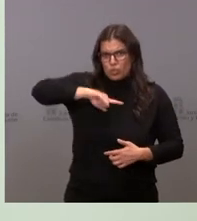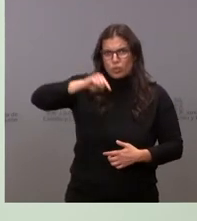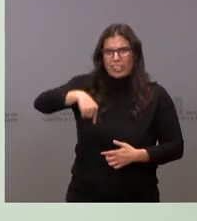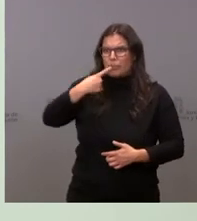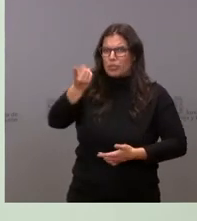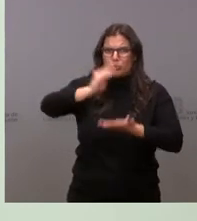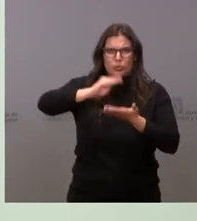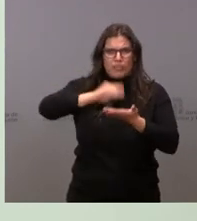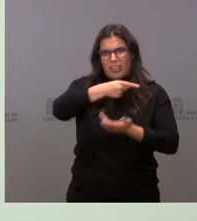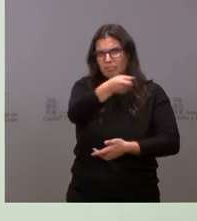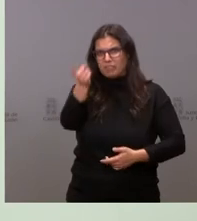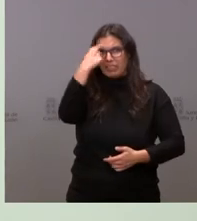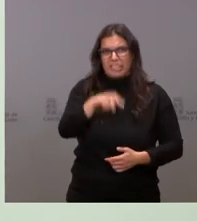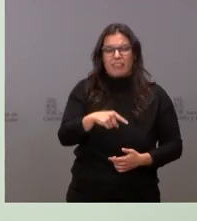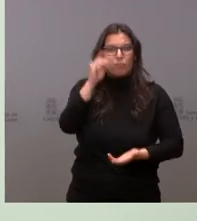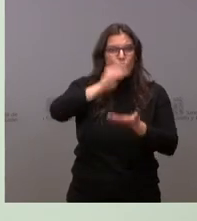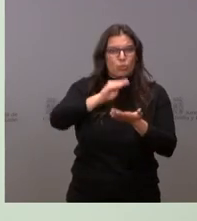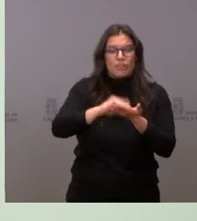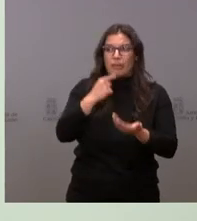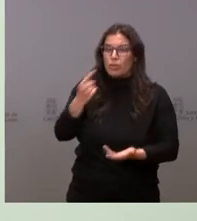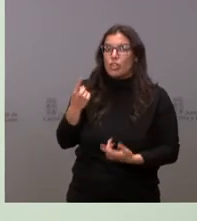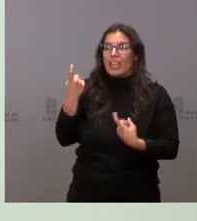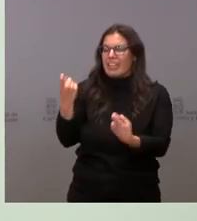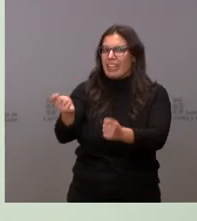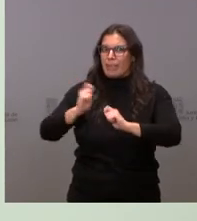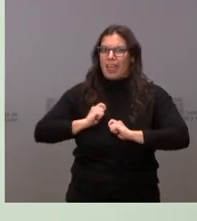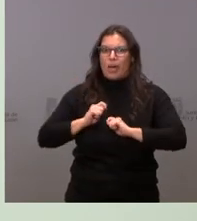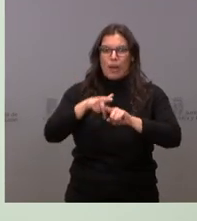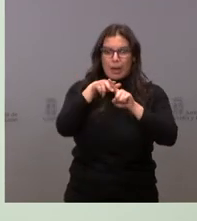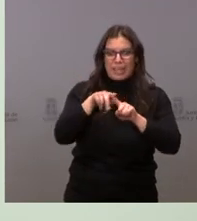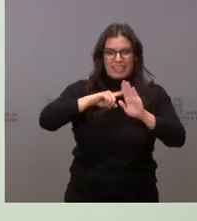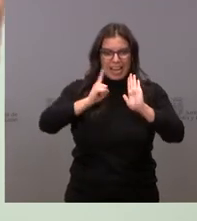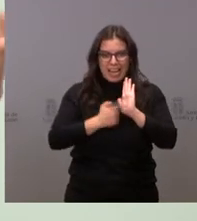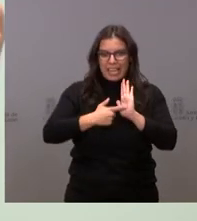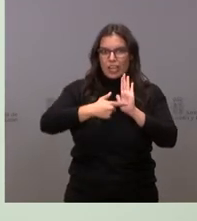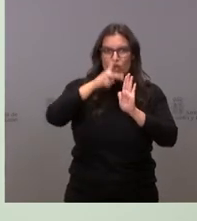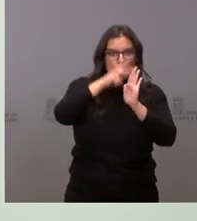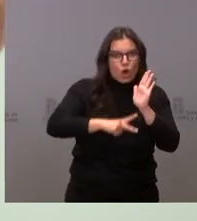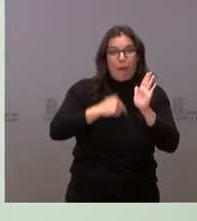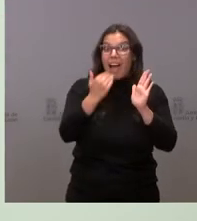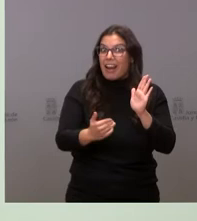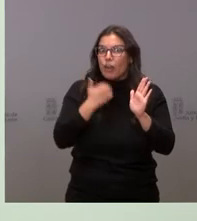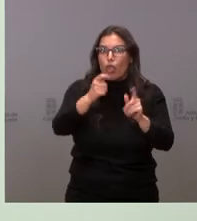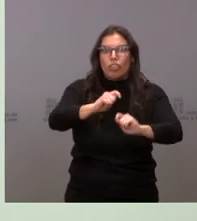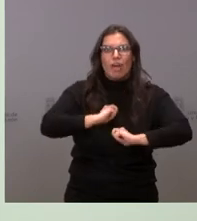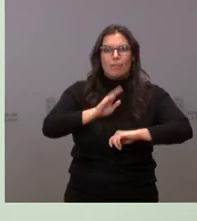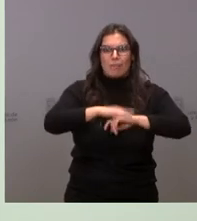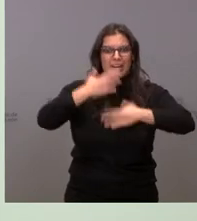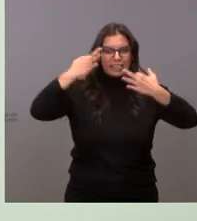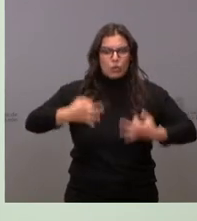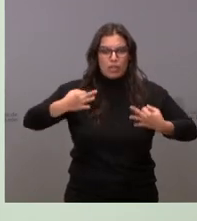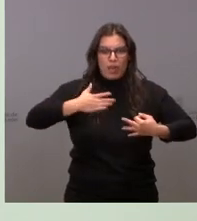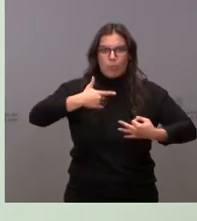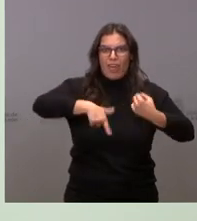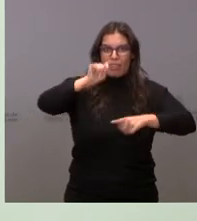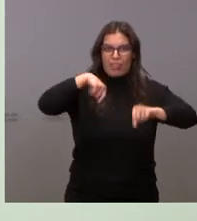lo saben todos, en muchas ocasiones necesitamos un instrumento jurídico, una norma, un marco jurídico que nos permita